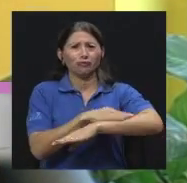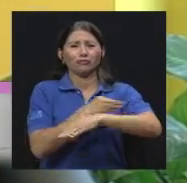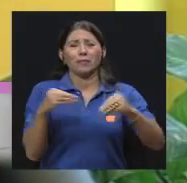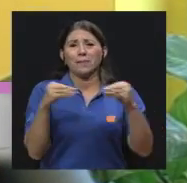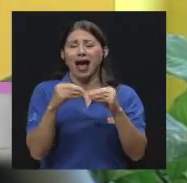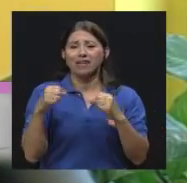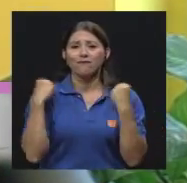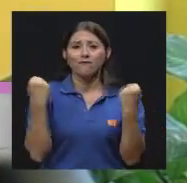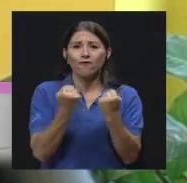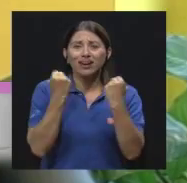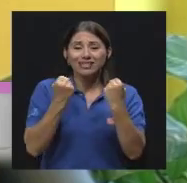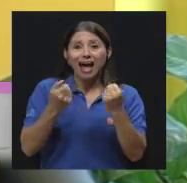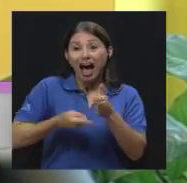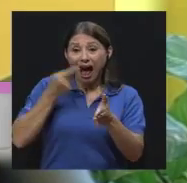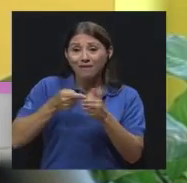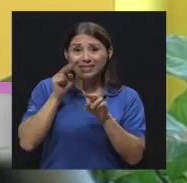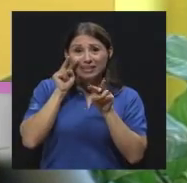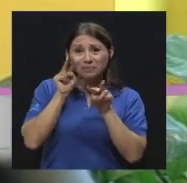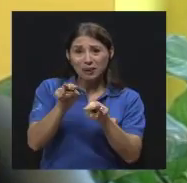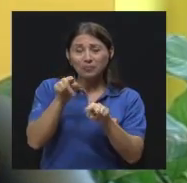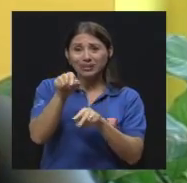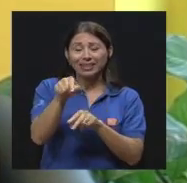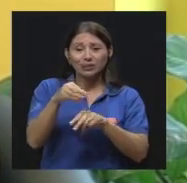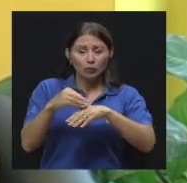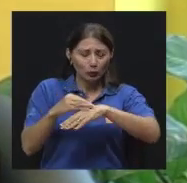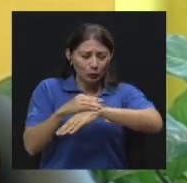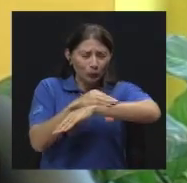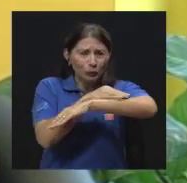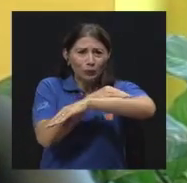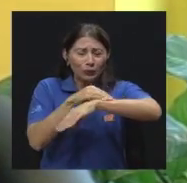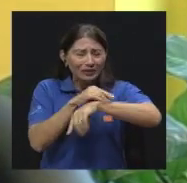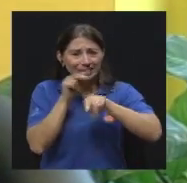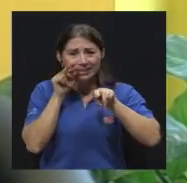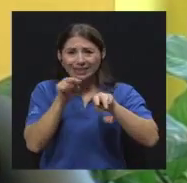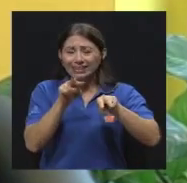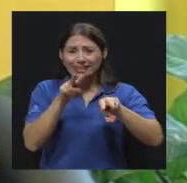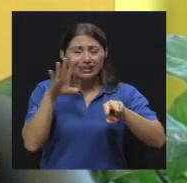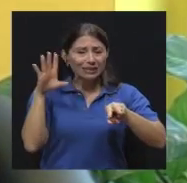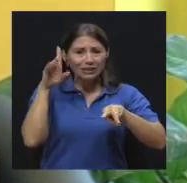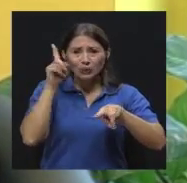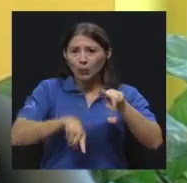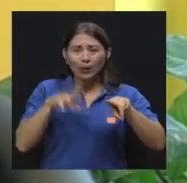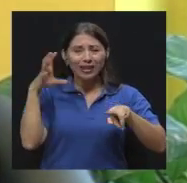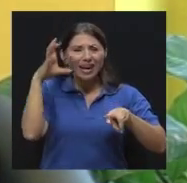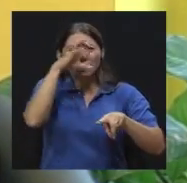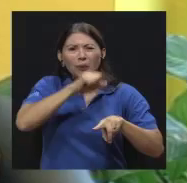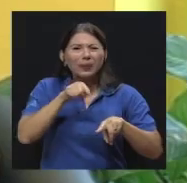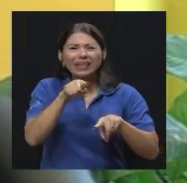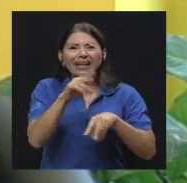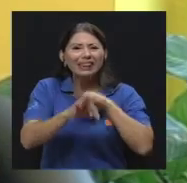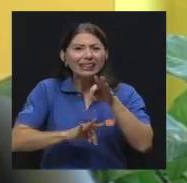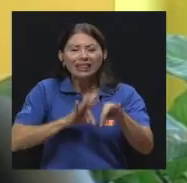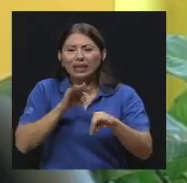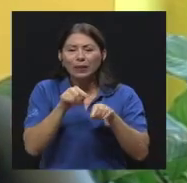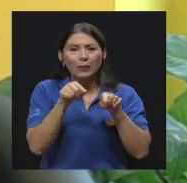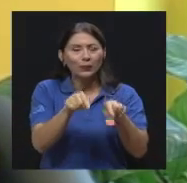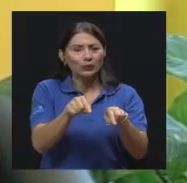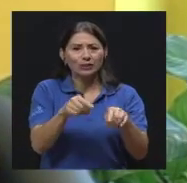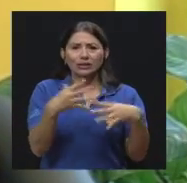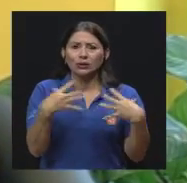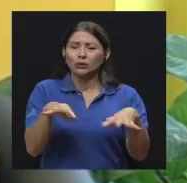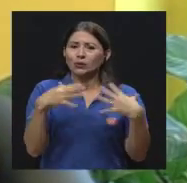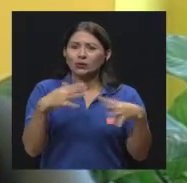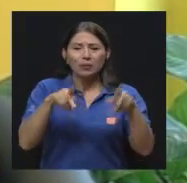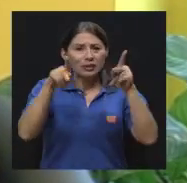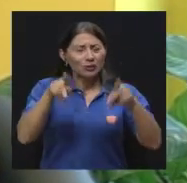esas tiñas que nosotros le llamamos esos hongos que no los podemos distinguir clínicamente. O sea, totalmente es